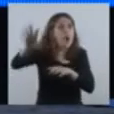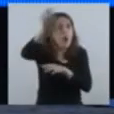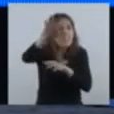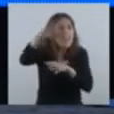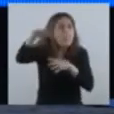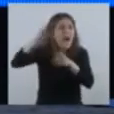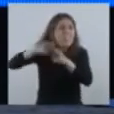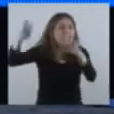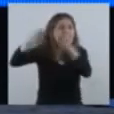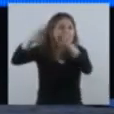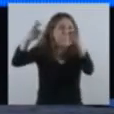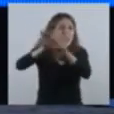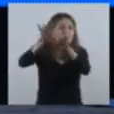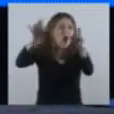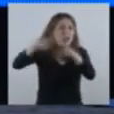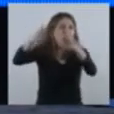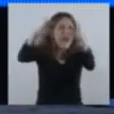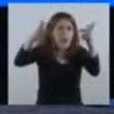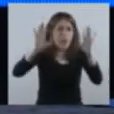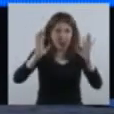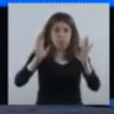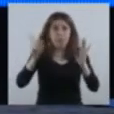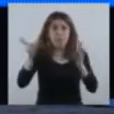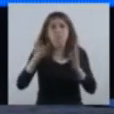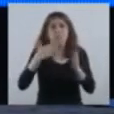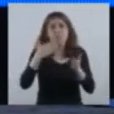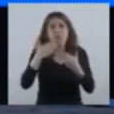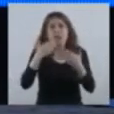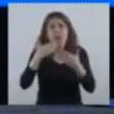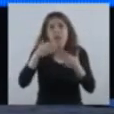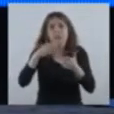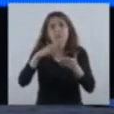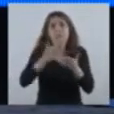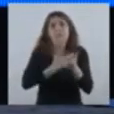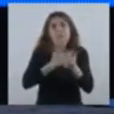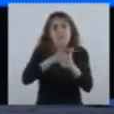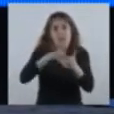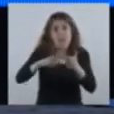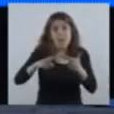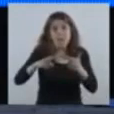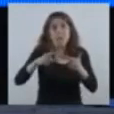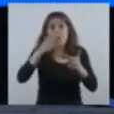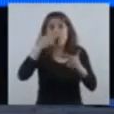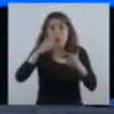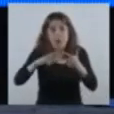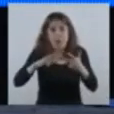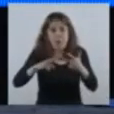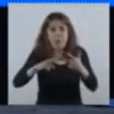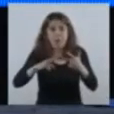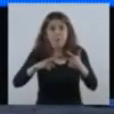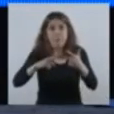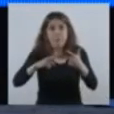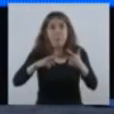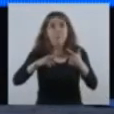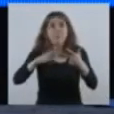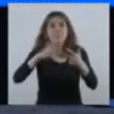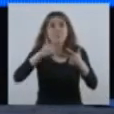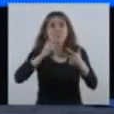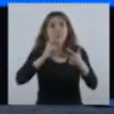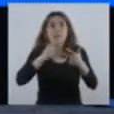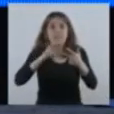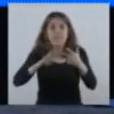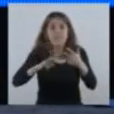contagios que tiene el país. Estoy hablando de Santa Fe, de Córdoba, de San Luis,